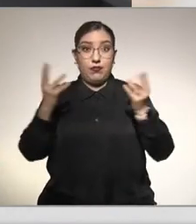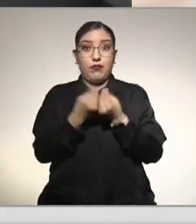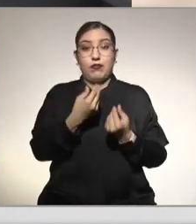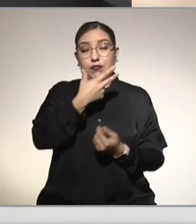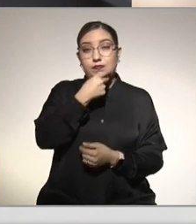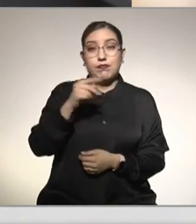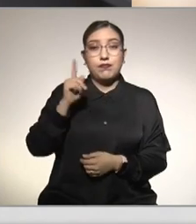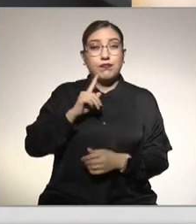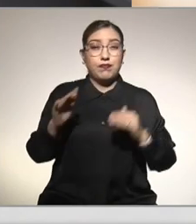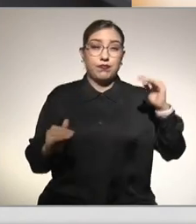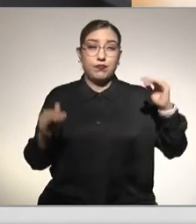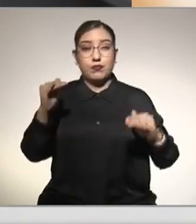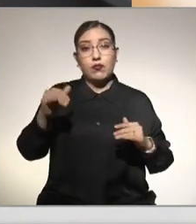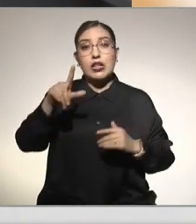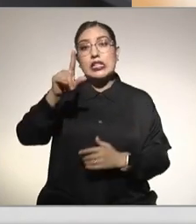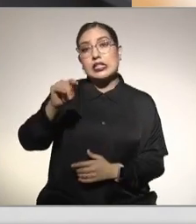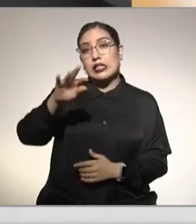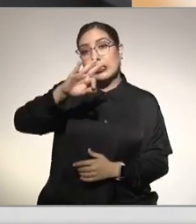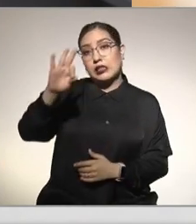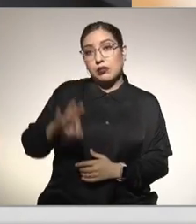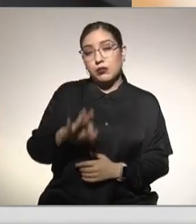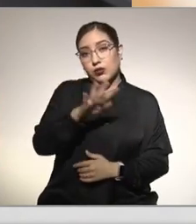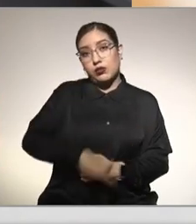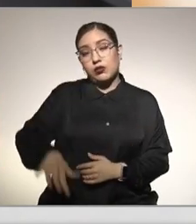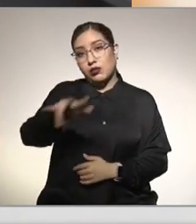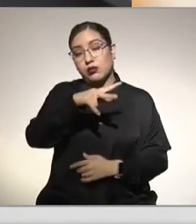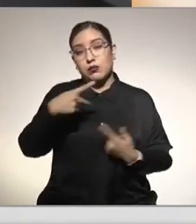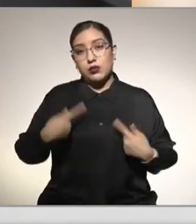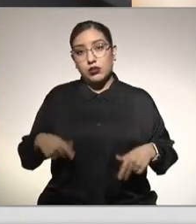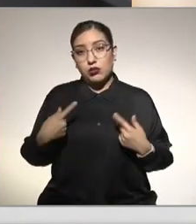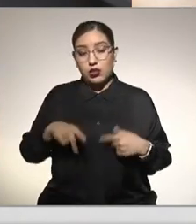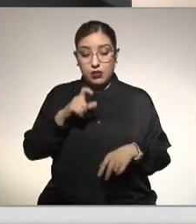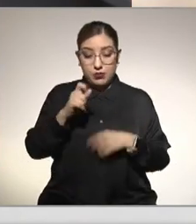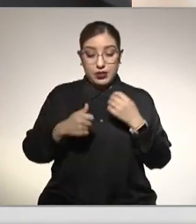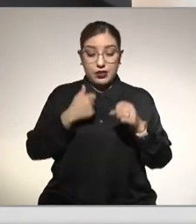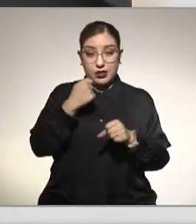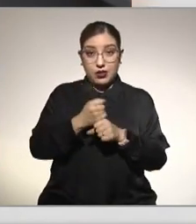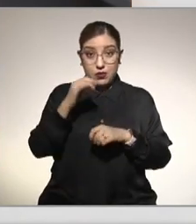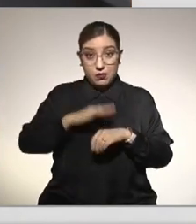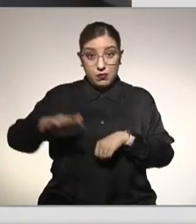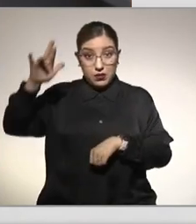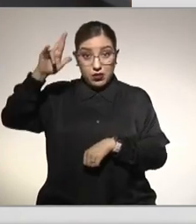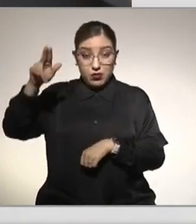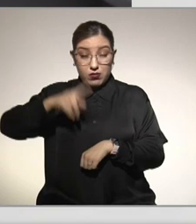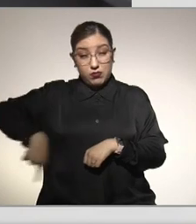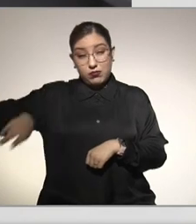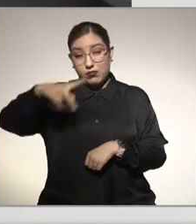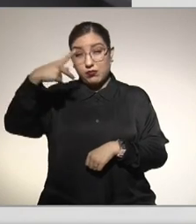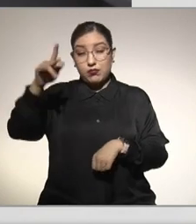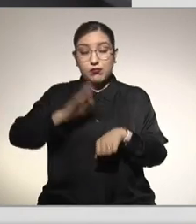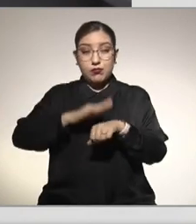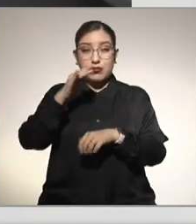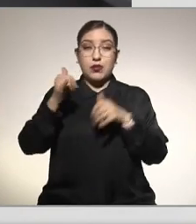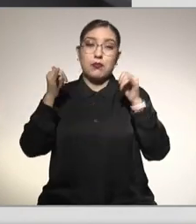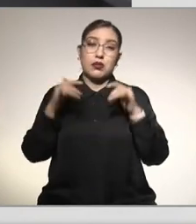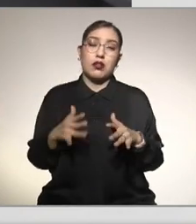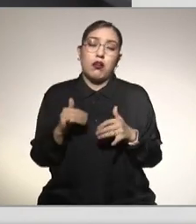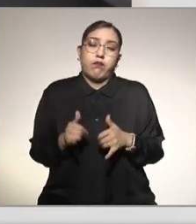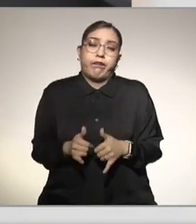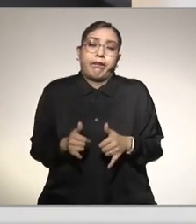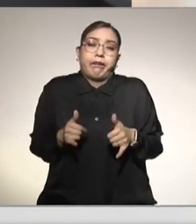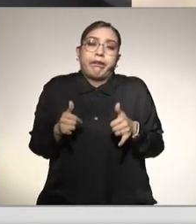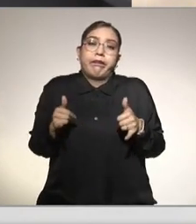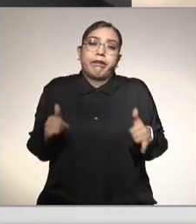hombres y mujeres, es un 70% de la población mayor de 20 años que tiene acumulación excesiva de grasa que nos puede